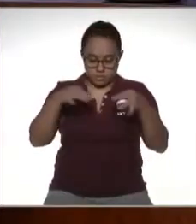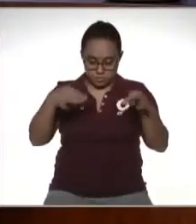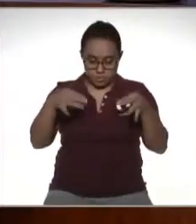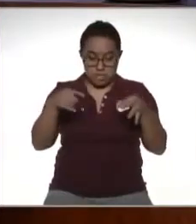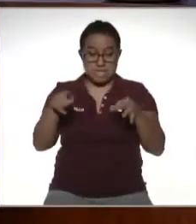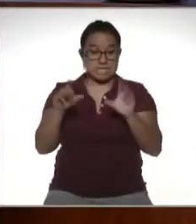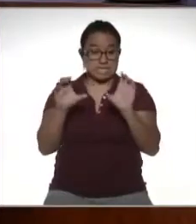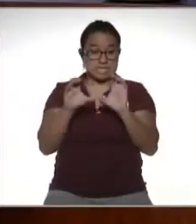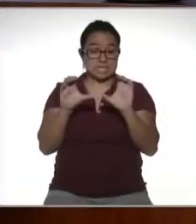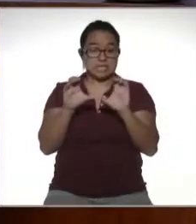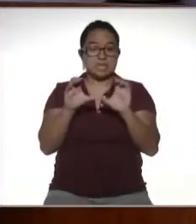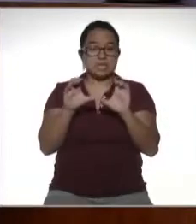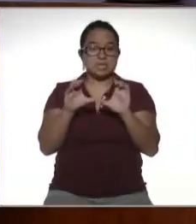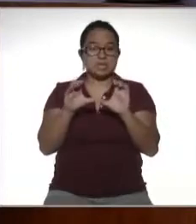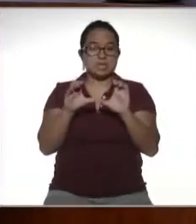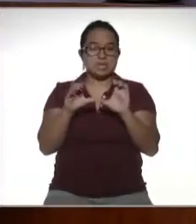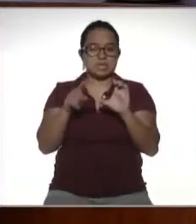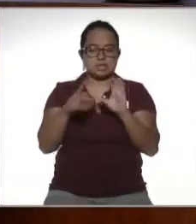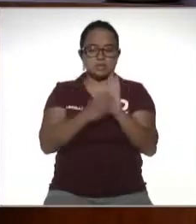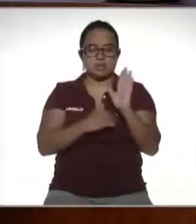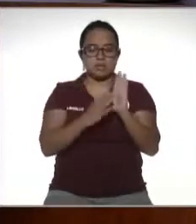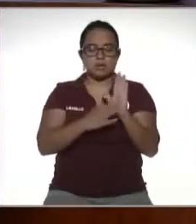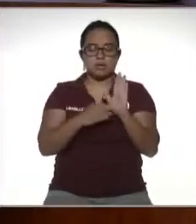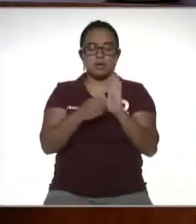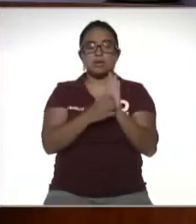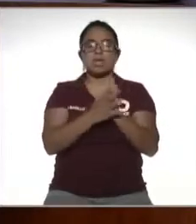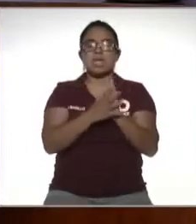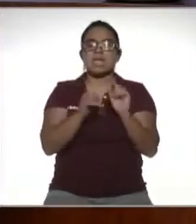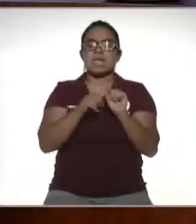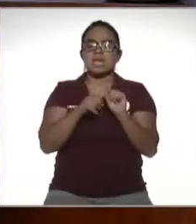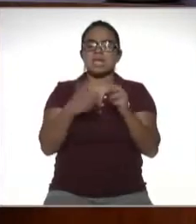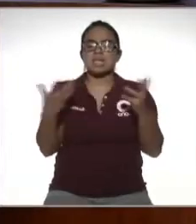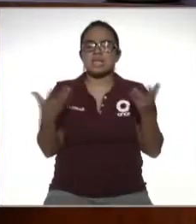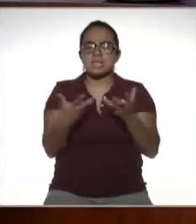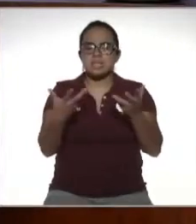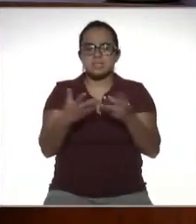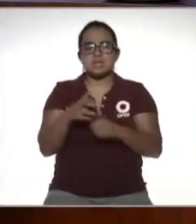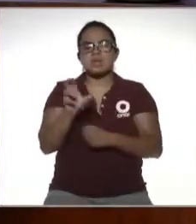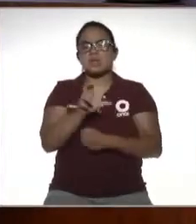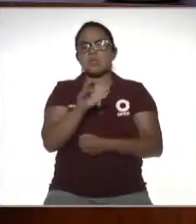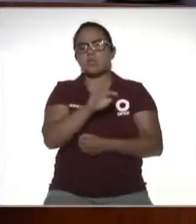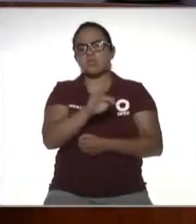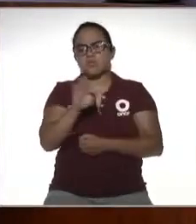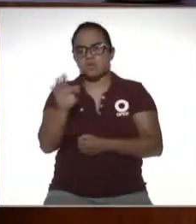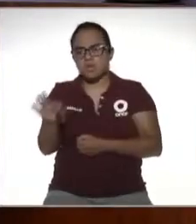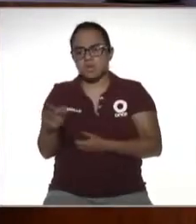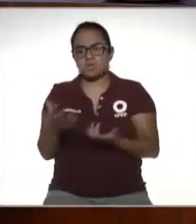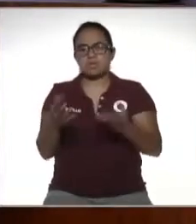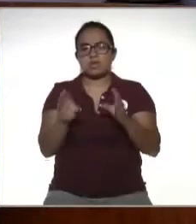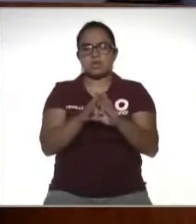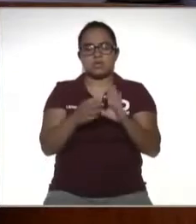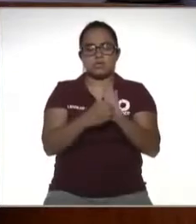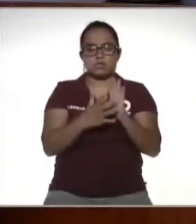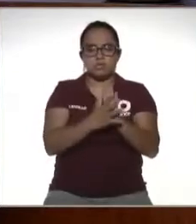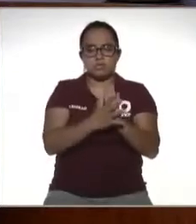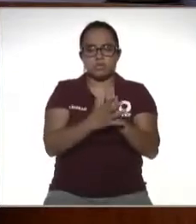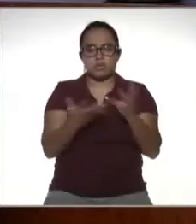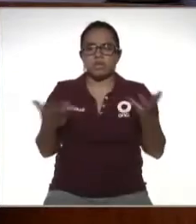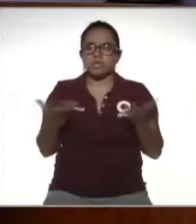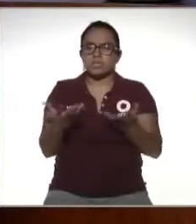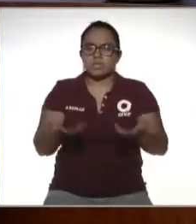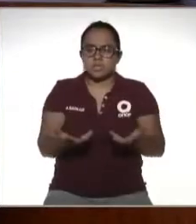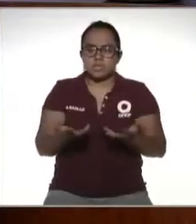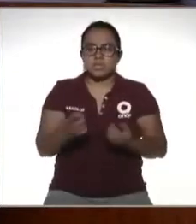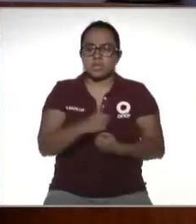ese certificado pues en ese comprobante se plasma quien lo emite en qué fecha en qué régimen se está emitiendo y